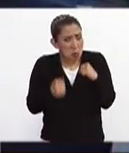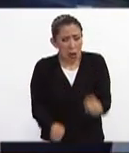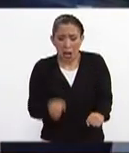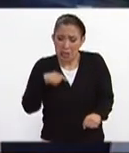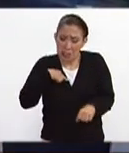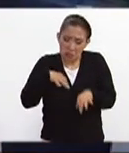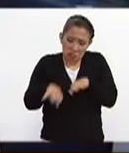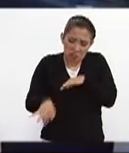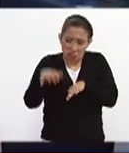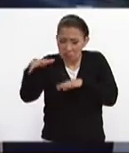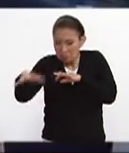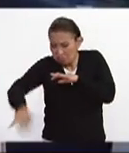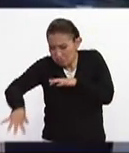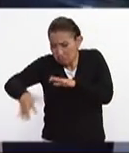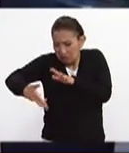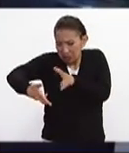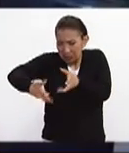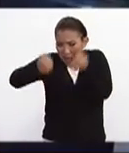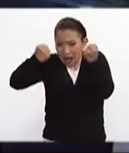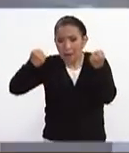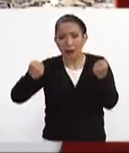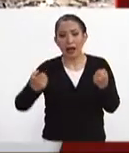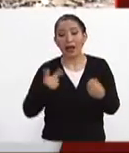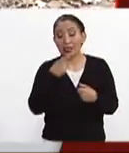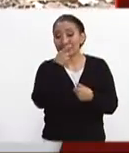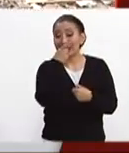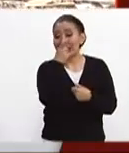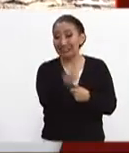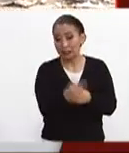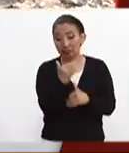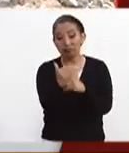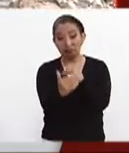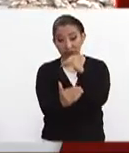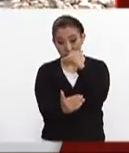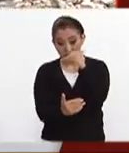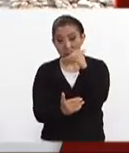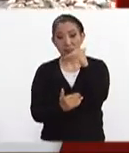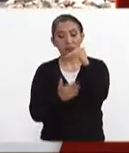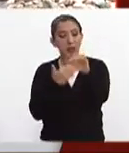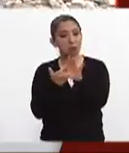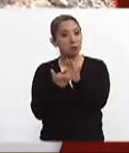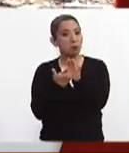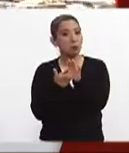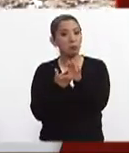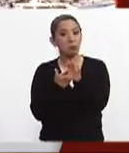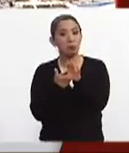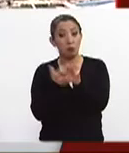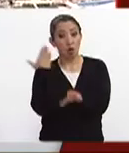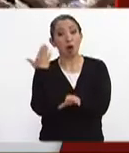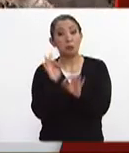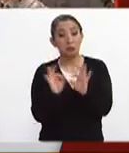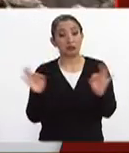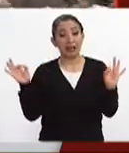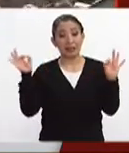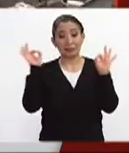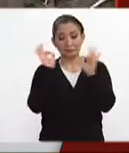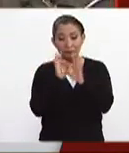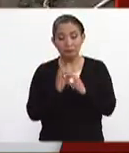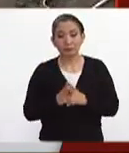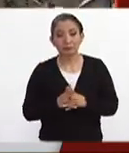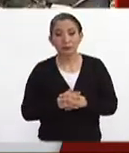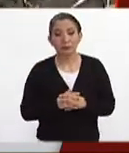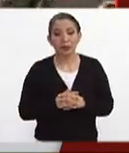estos trabajos de rescate comentarles que el avance es muy muy importante